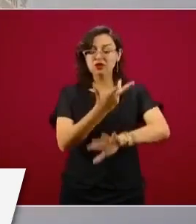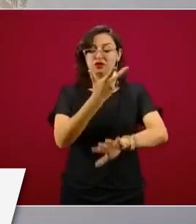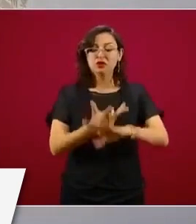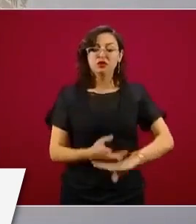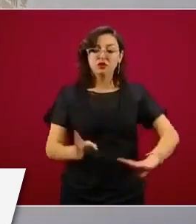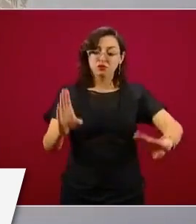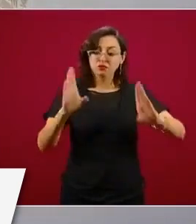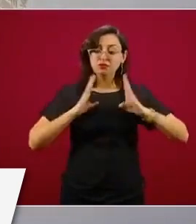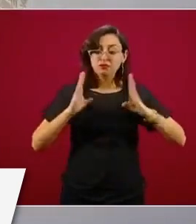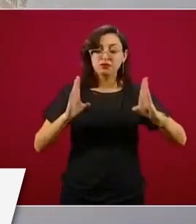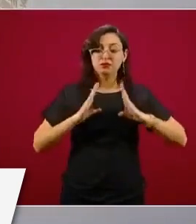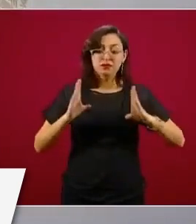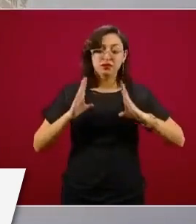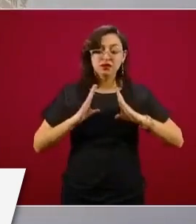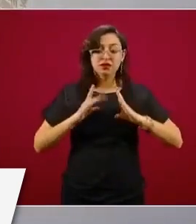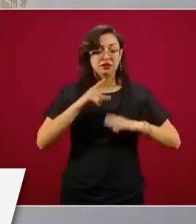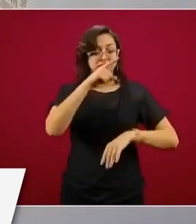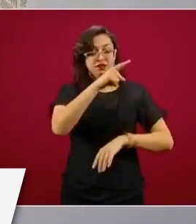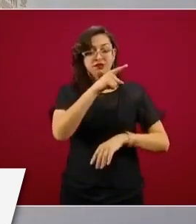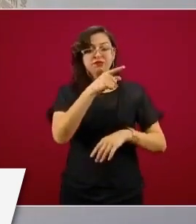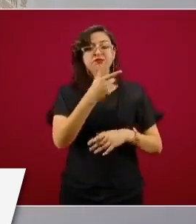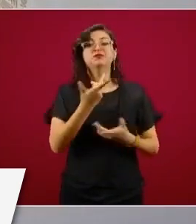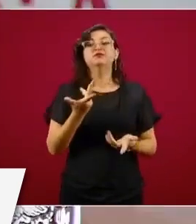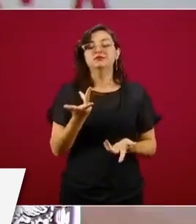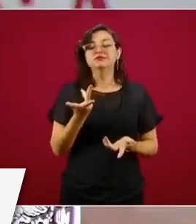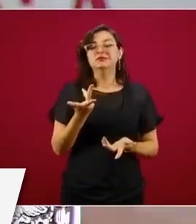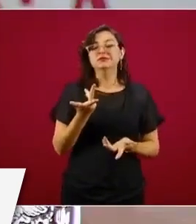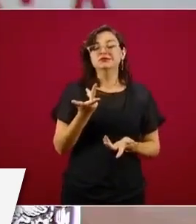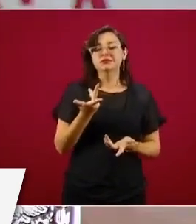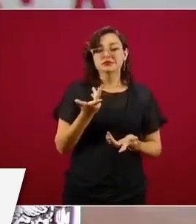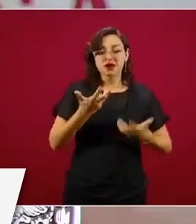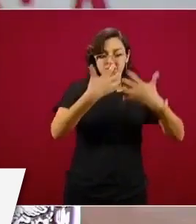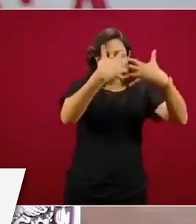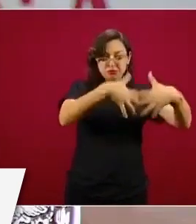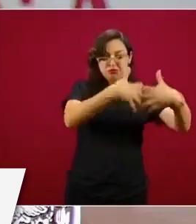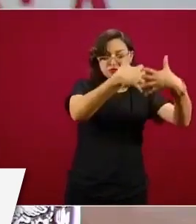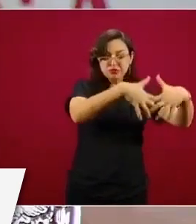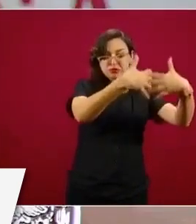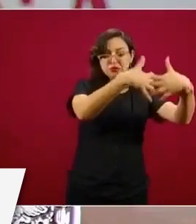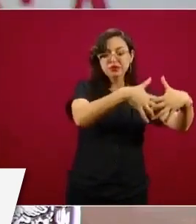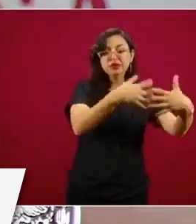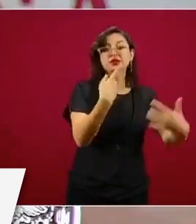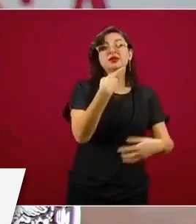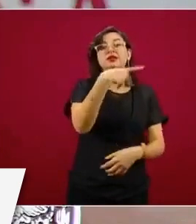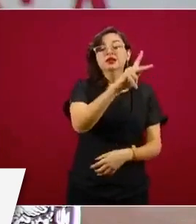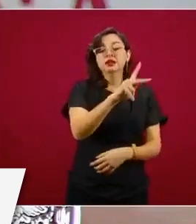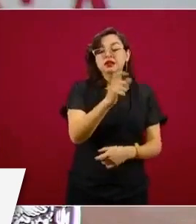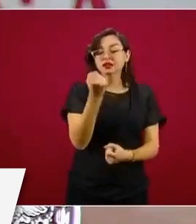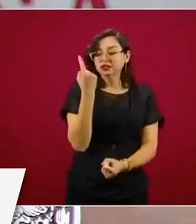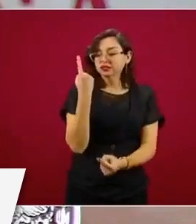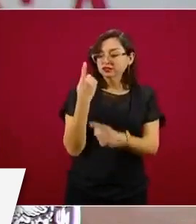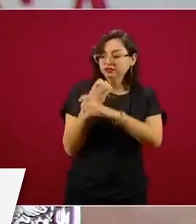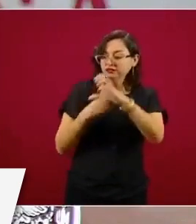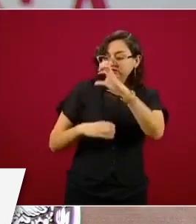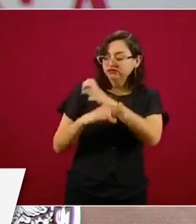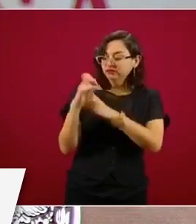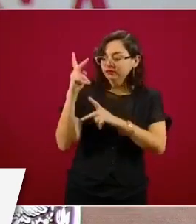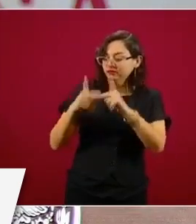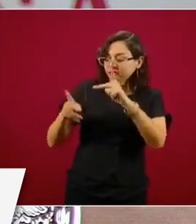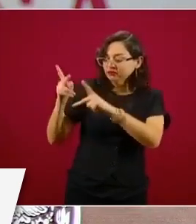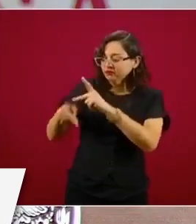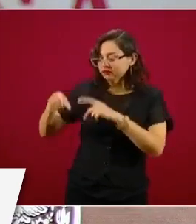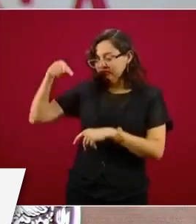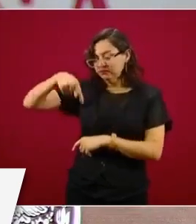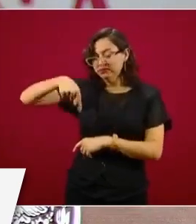se abastece de partes que se construyen, que se